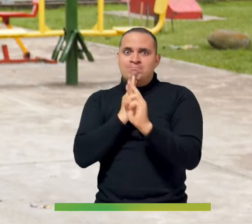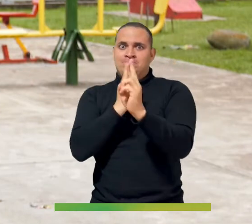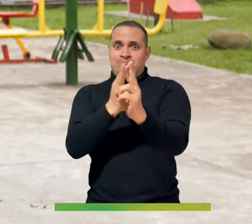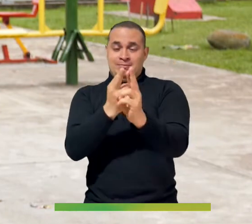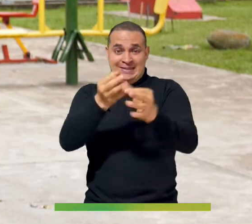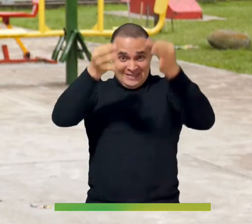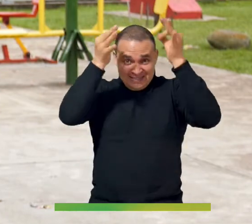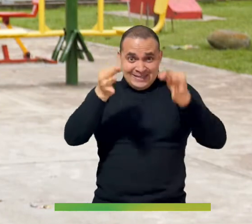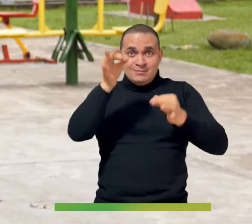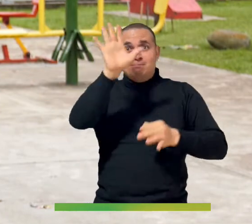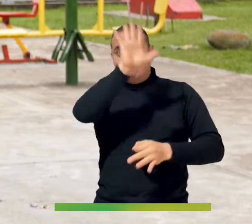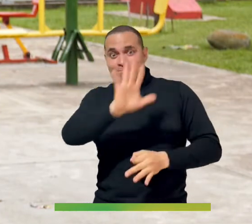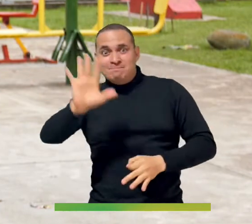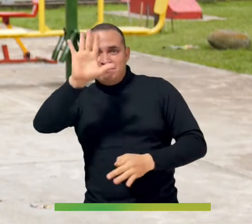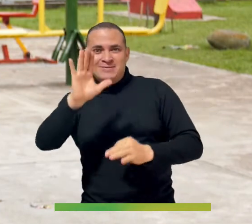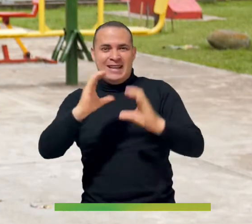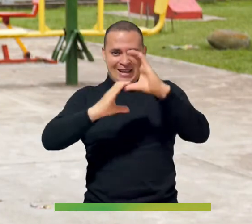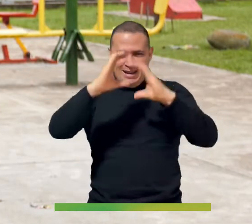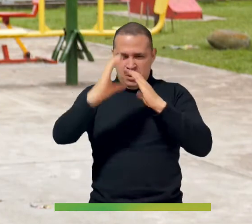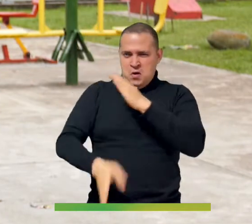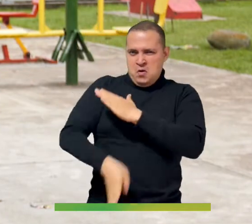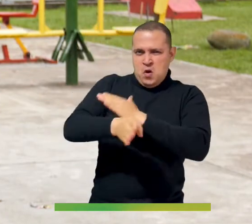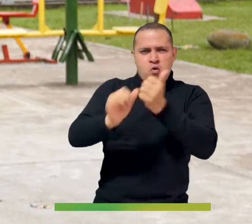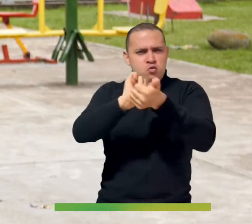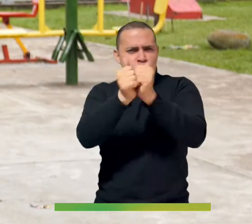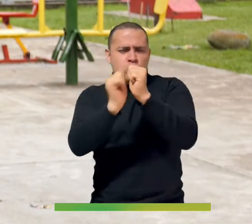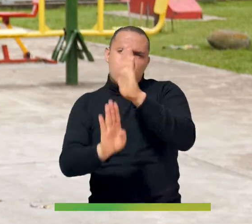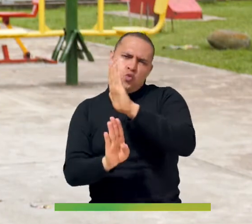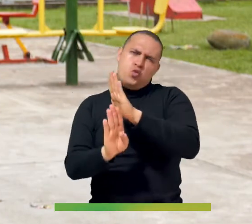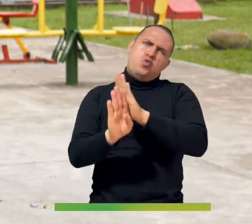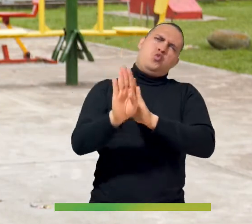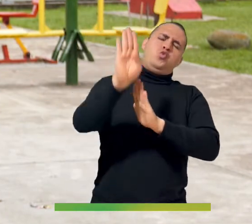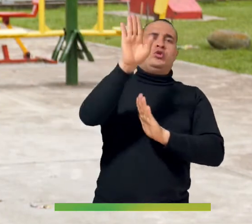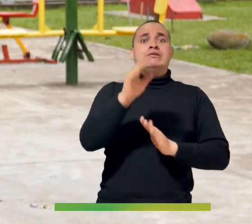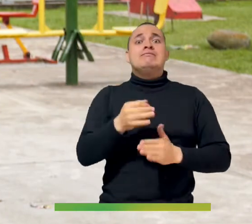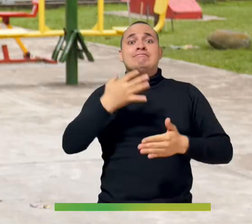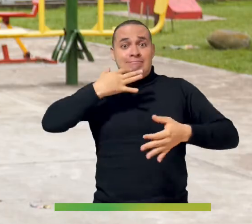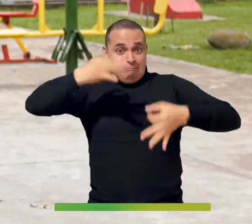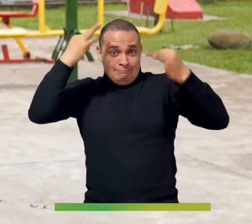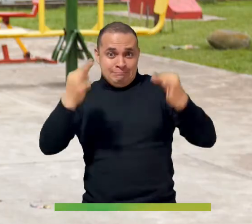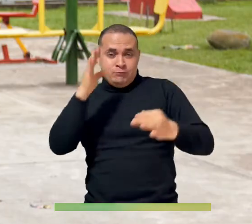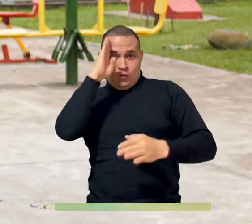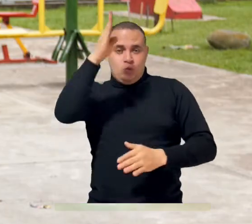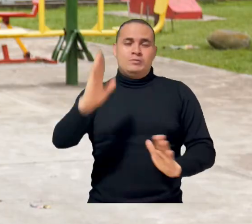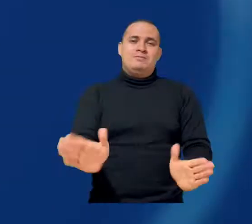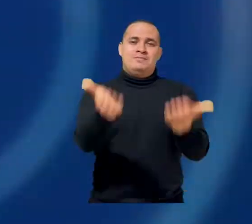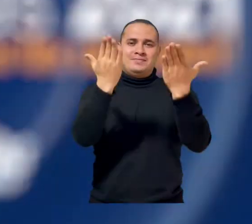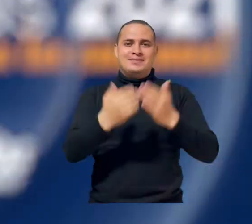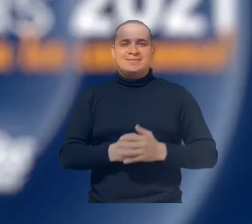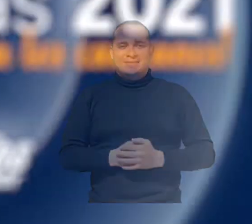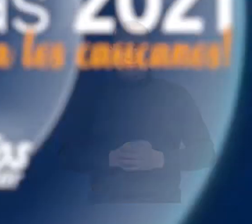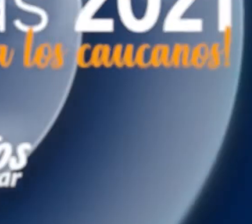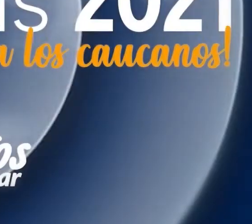así como el deporte y la recreación avanzan en el departamento del Cauca hacia un mejor futuro.